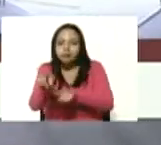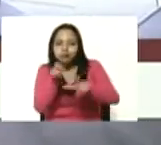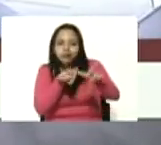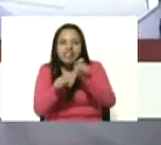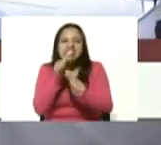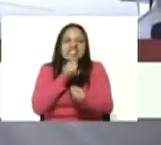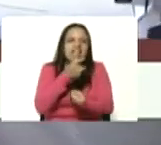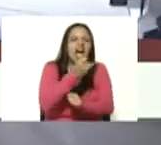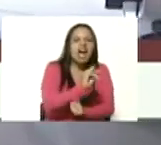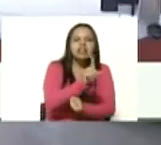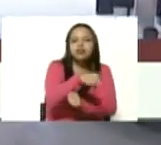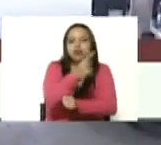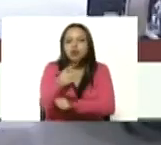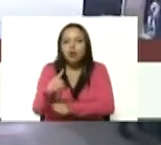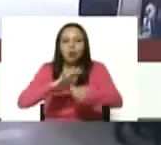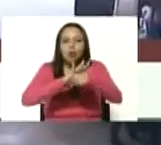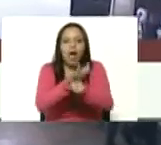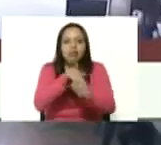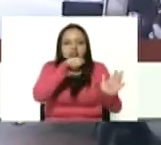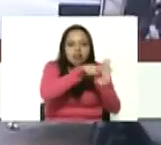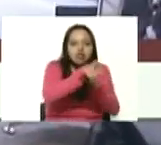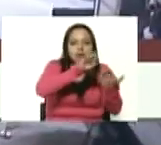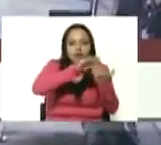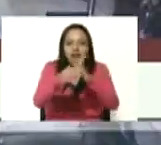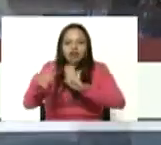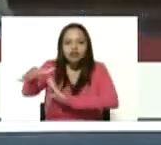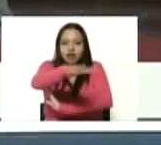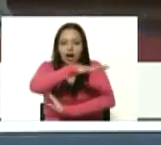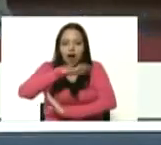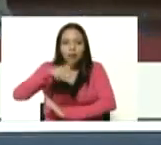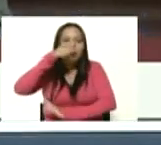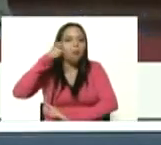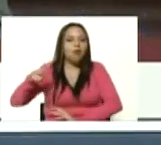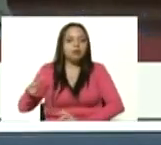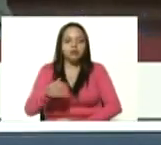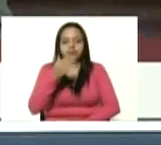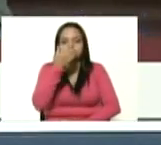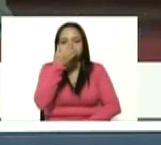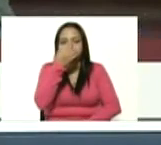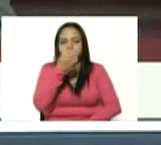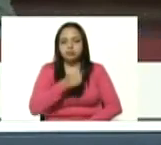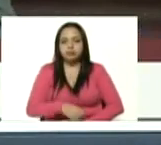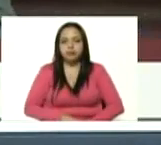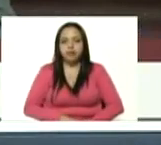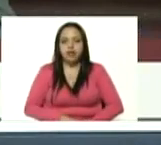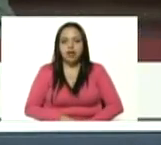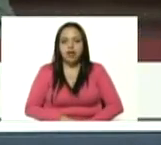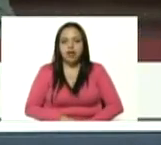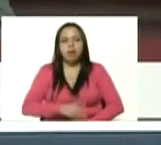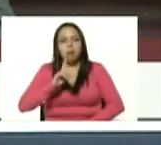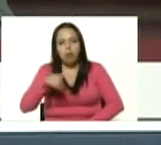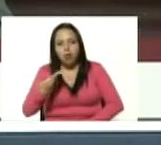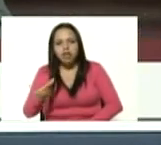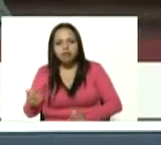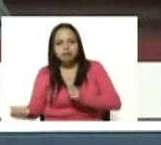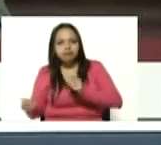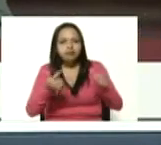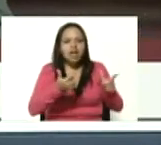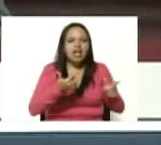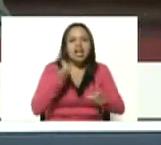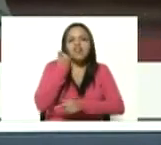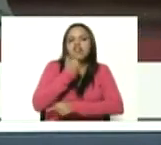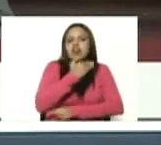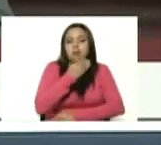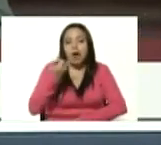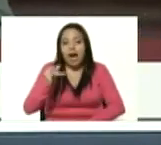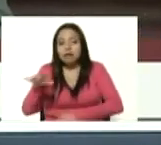coronavirus en los barrios en los campos en los pueblos ayudando a mover a los enfermos cuando se detecta un caso